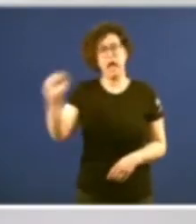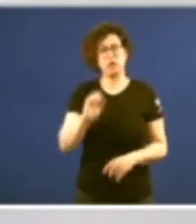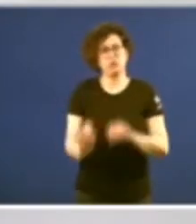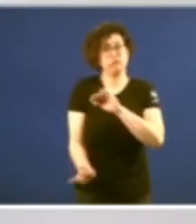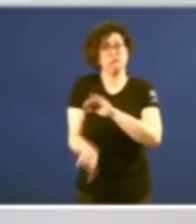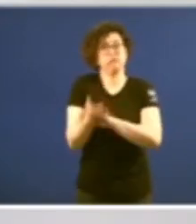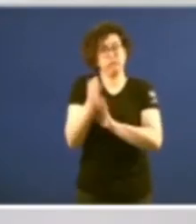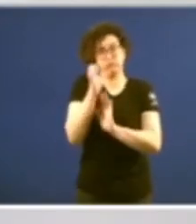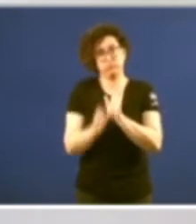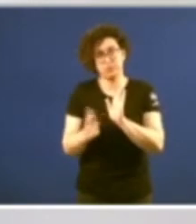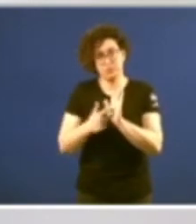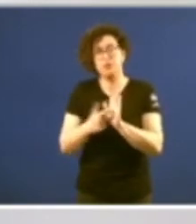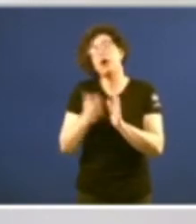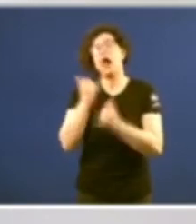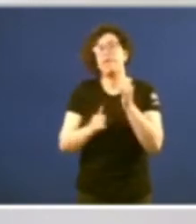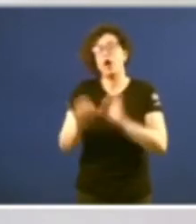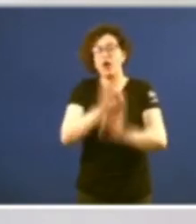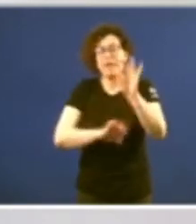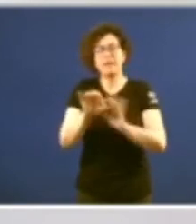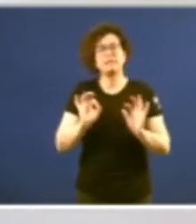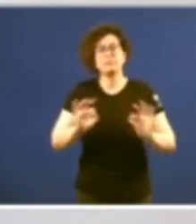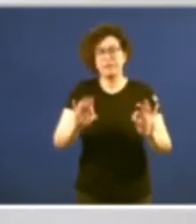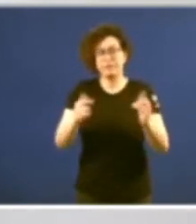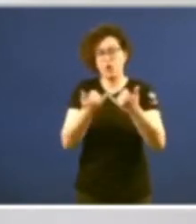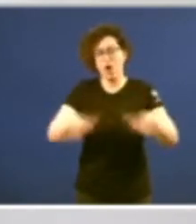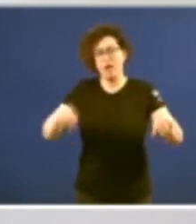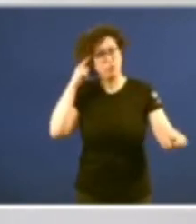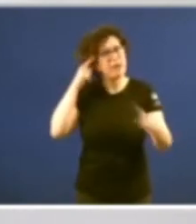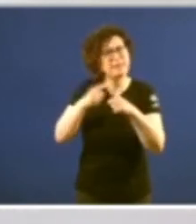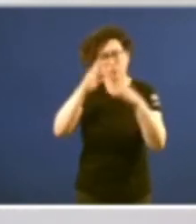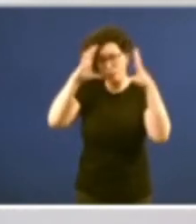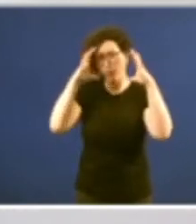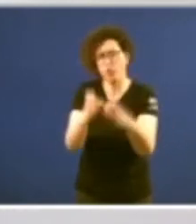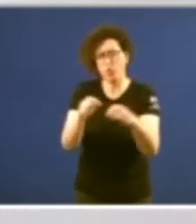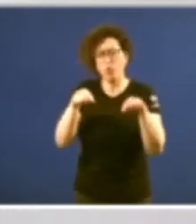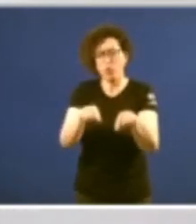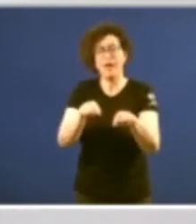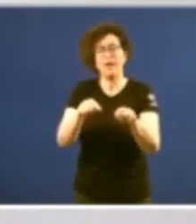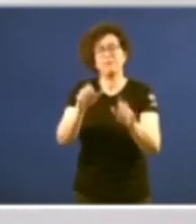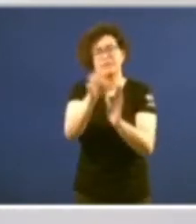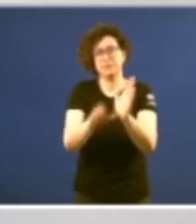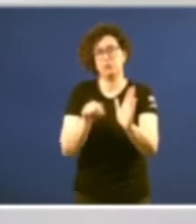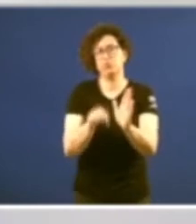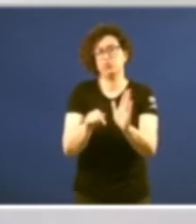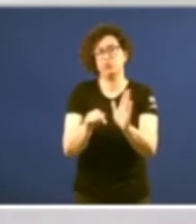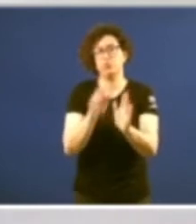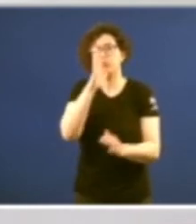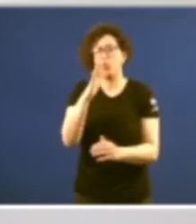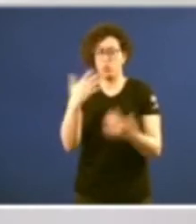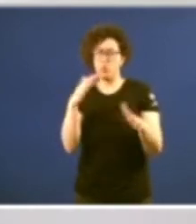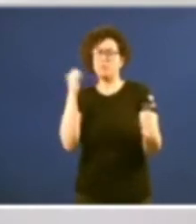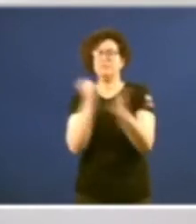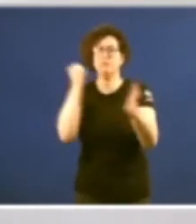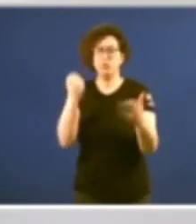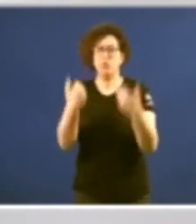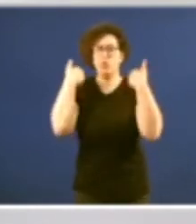quixemos organizar este acto especifico para poñer o foco sobre o noso Estatuto, dada a carga simbólica